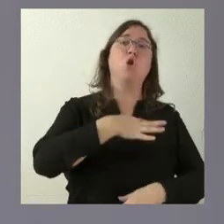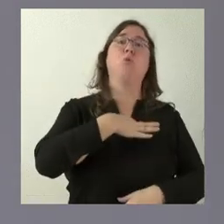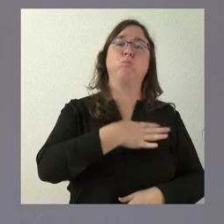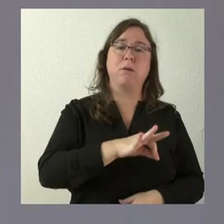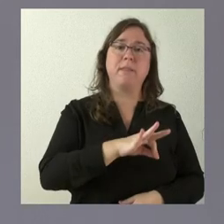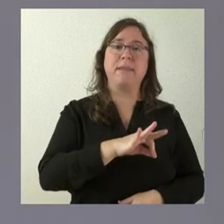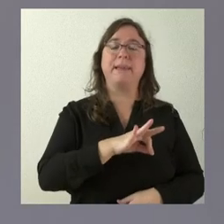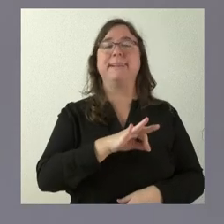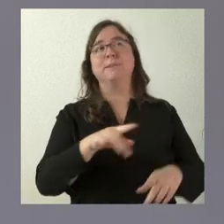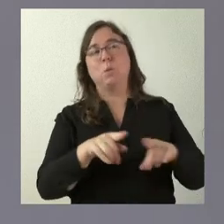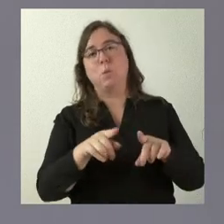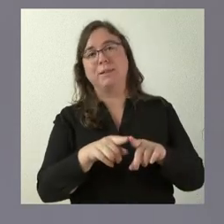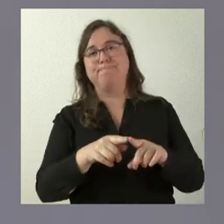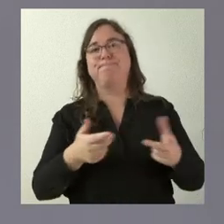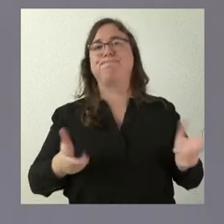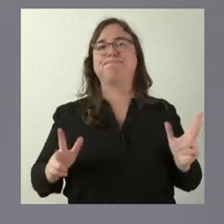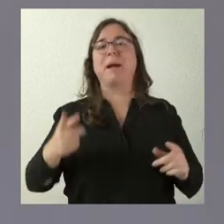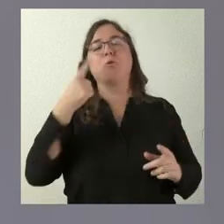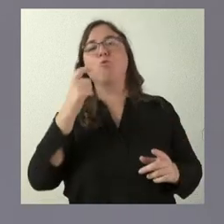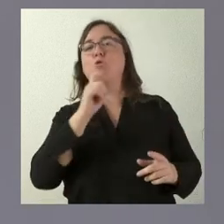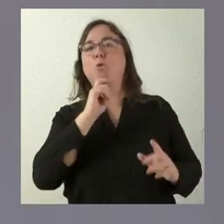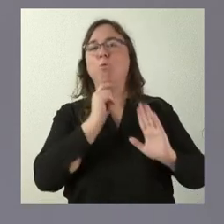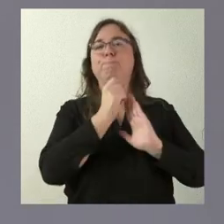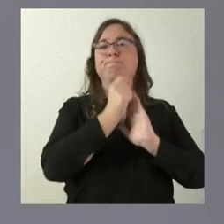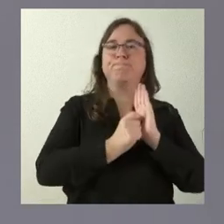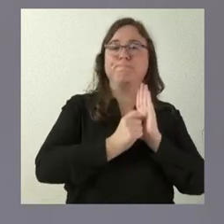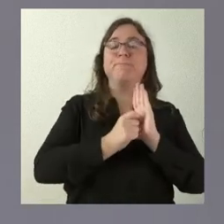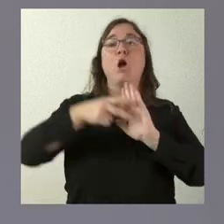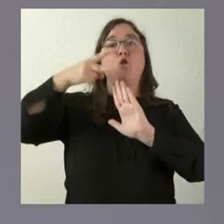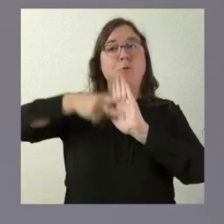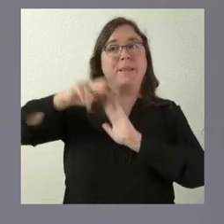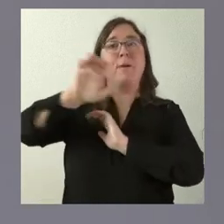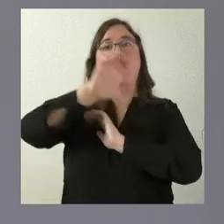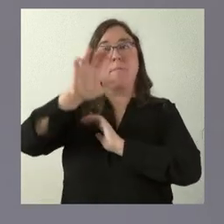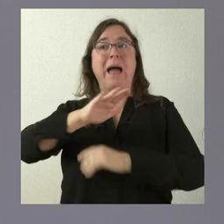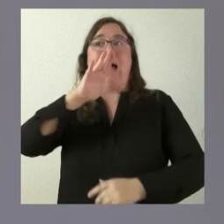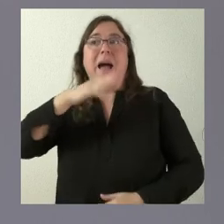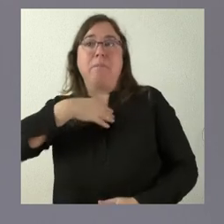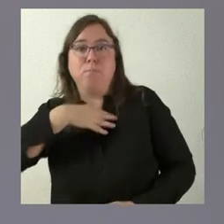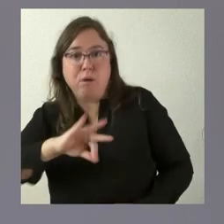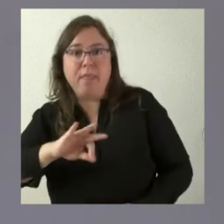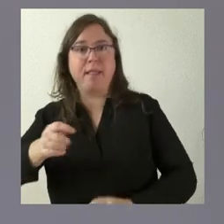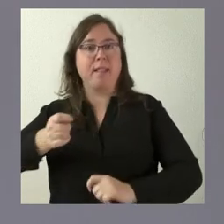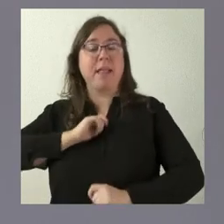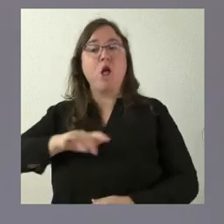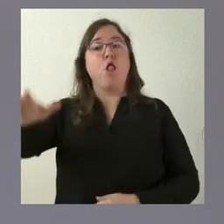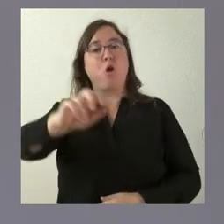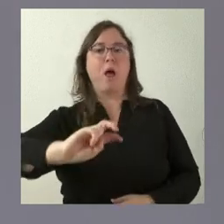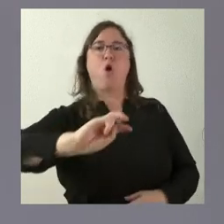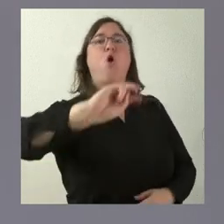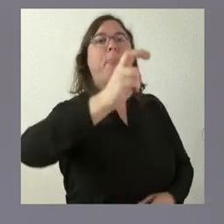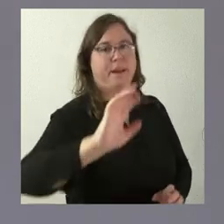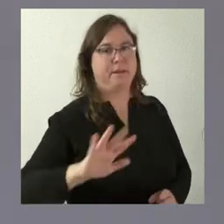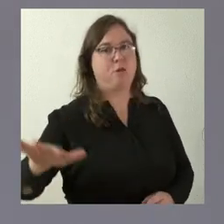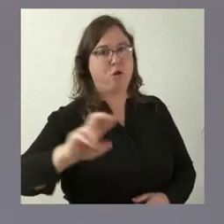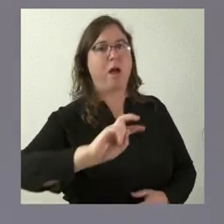la puerta para ver en qué medida la normativa europea pueda habilitar para zonas no predeterminadas, para otras